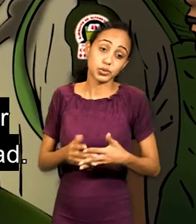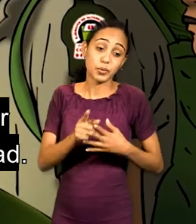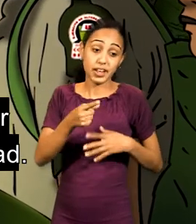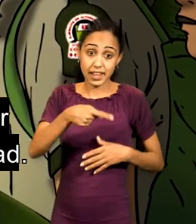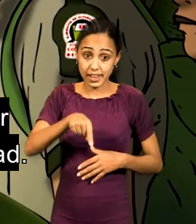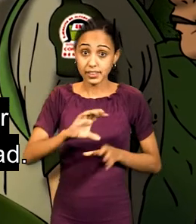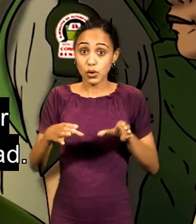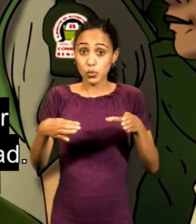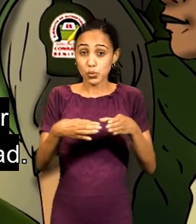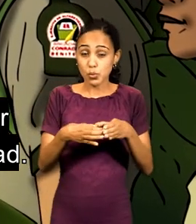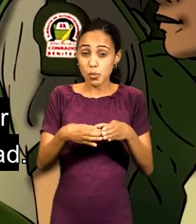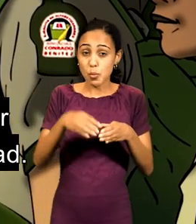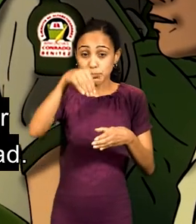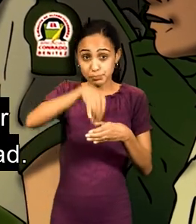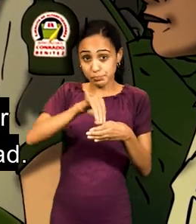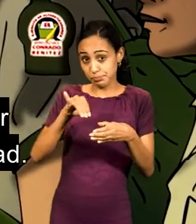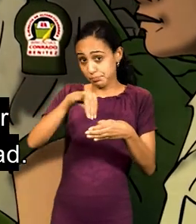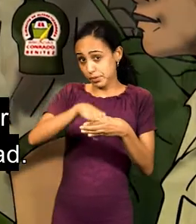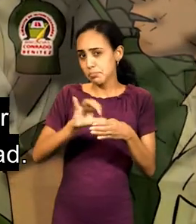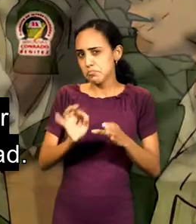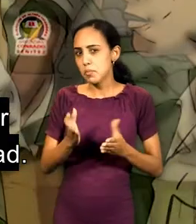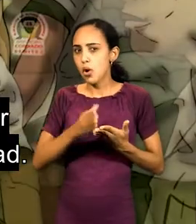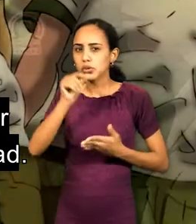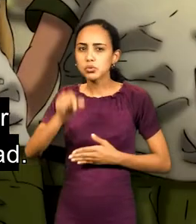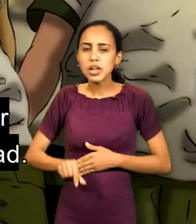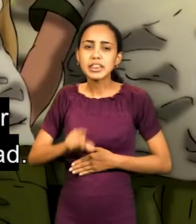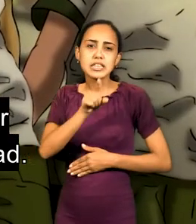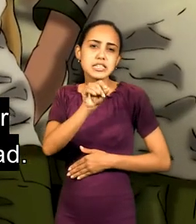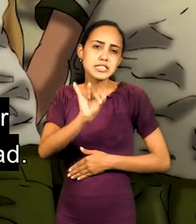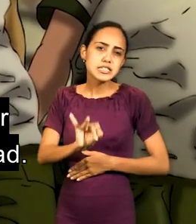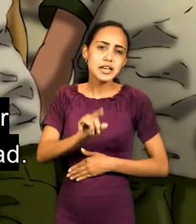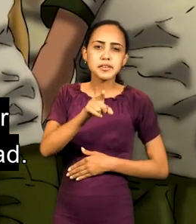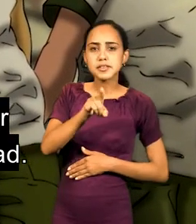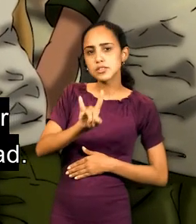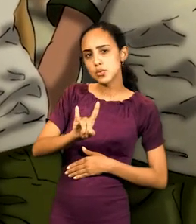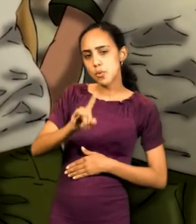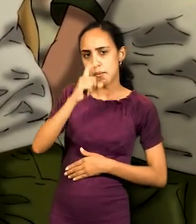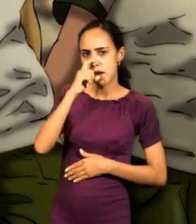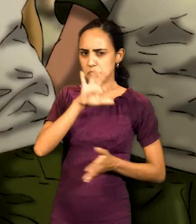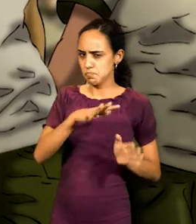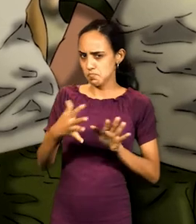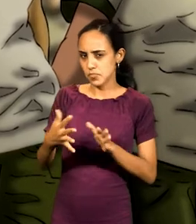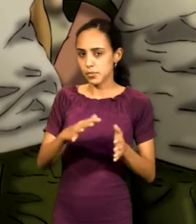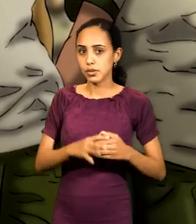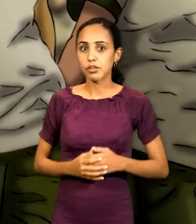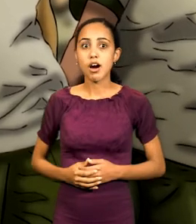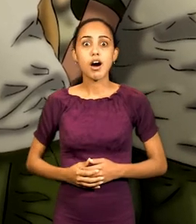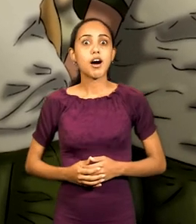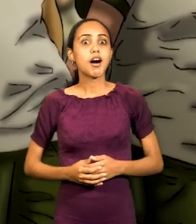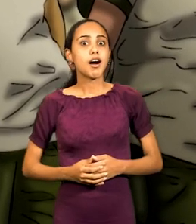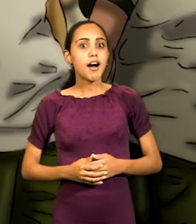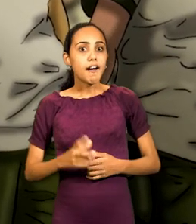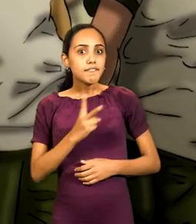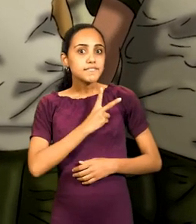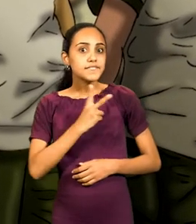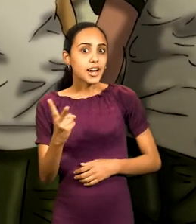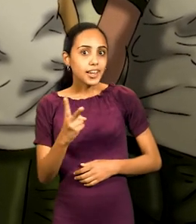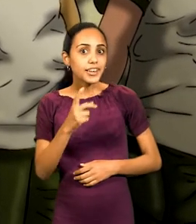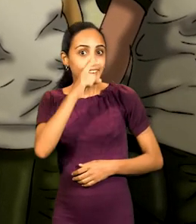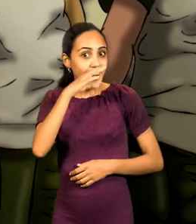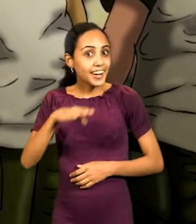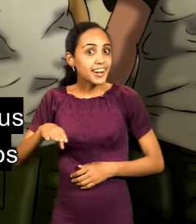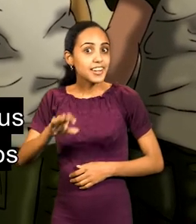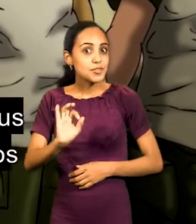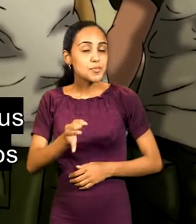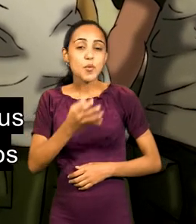brigadas estaban compuestas por estudiantes de entre 7 y 19 años de edad. ¡Mmm! ¡Qué valentía la de esos